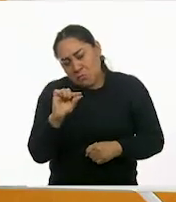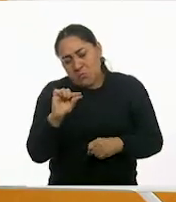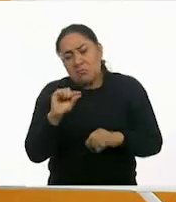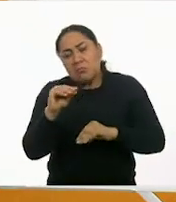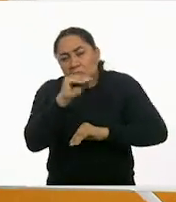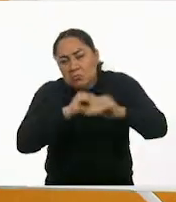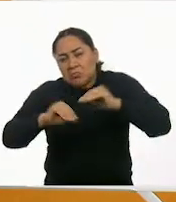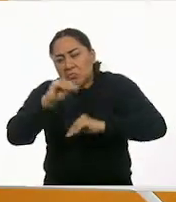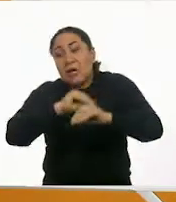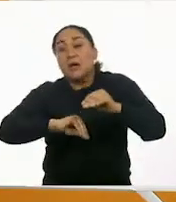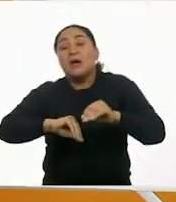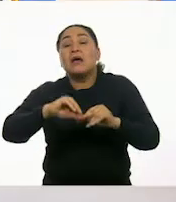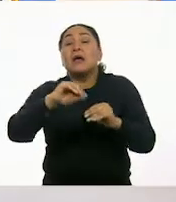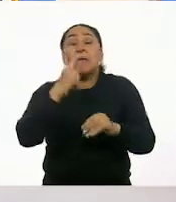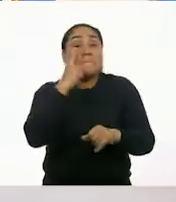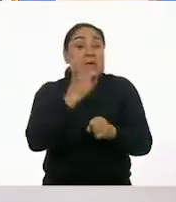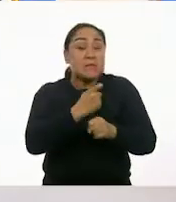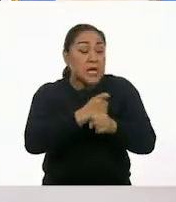la información que encontremos.